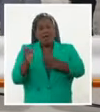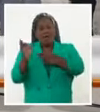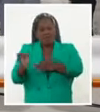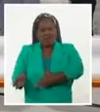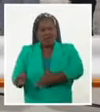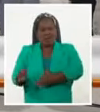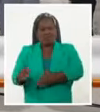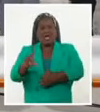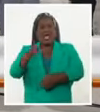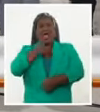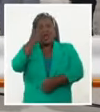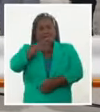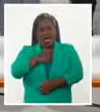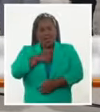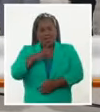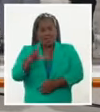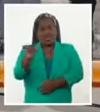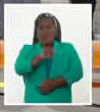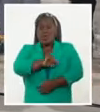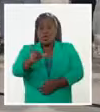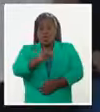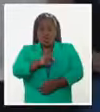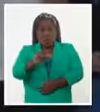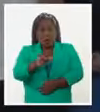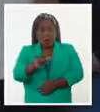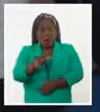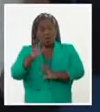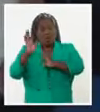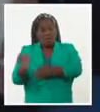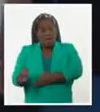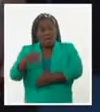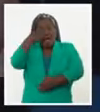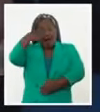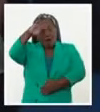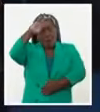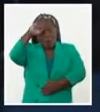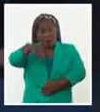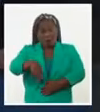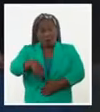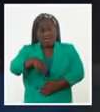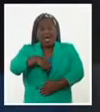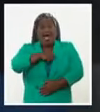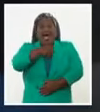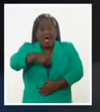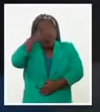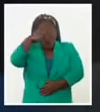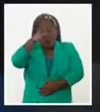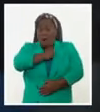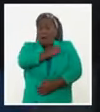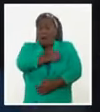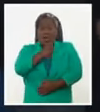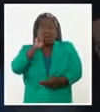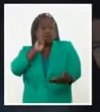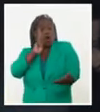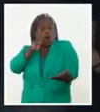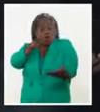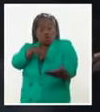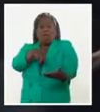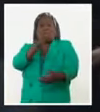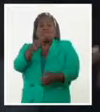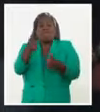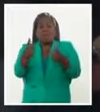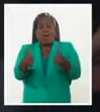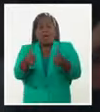Que es lo mismo que decir leales a Cuba, a la patria amada que nos contempla orgullosa, a su noble y